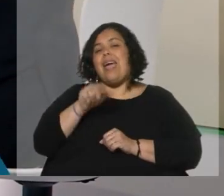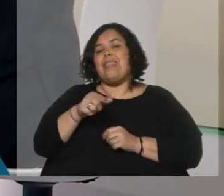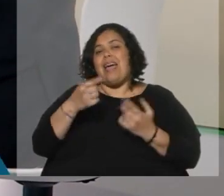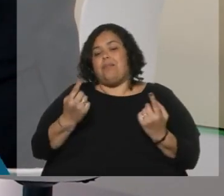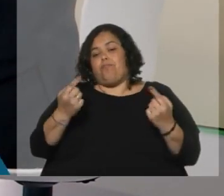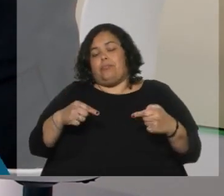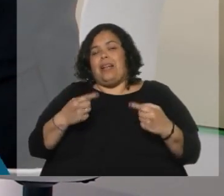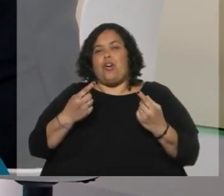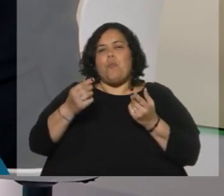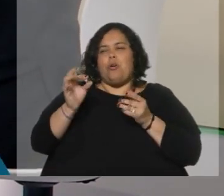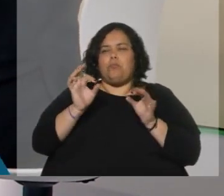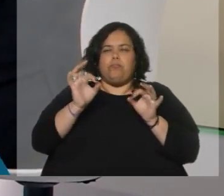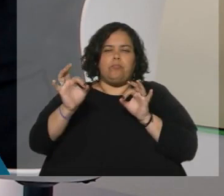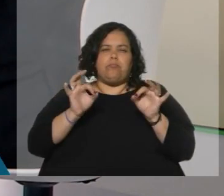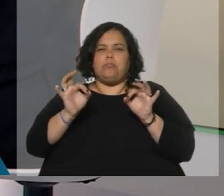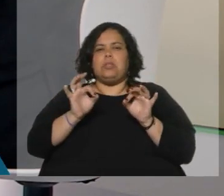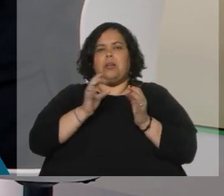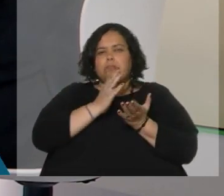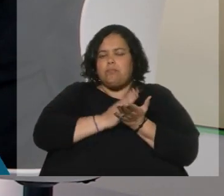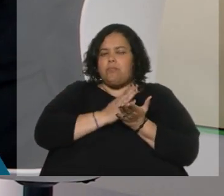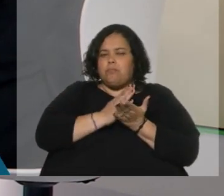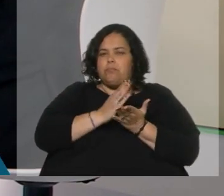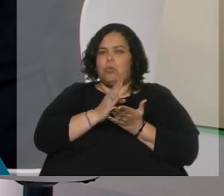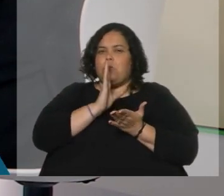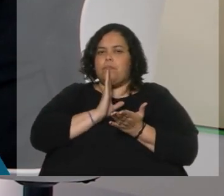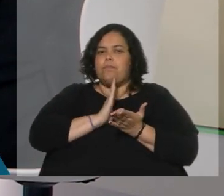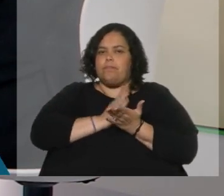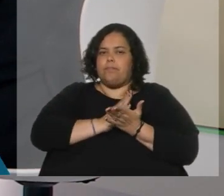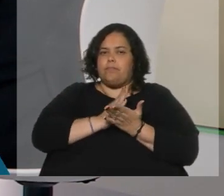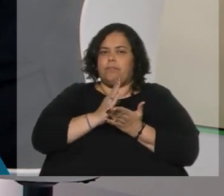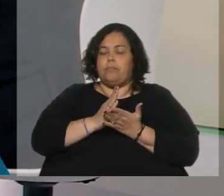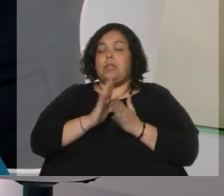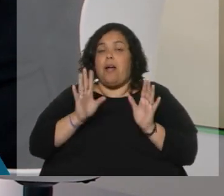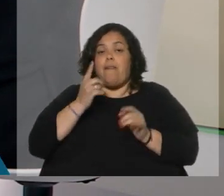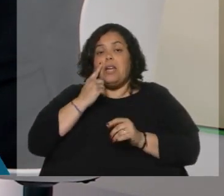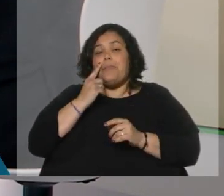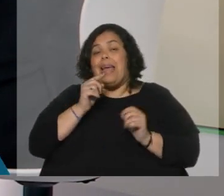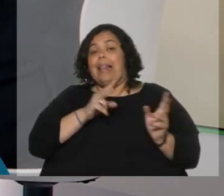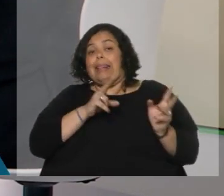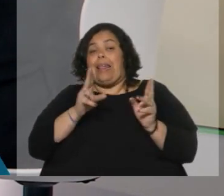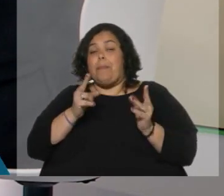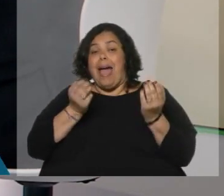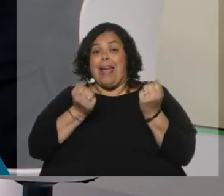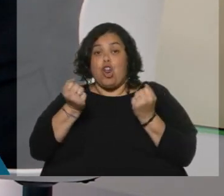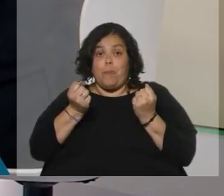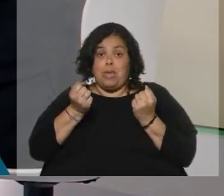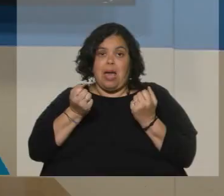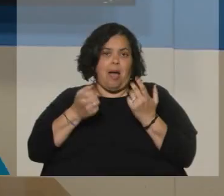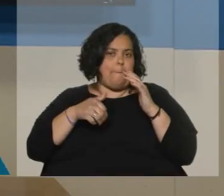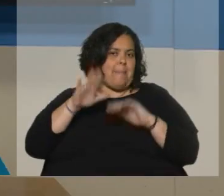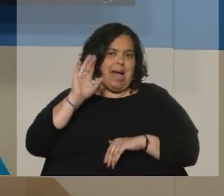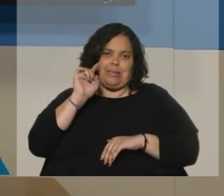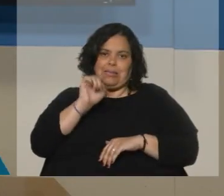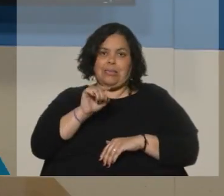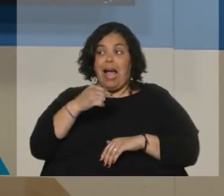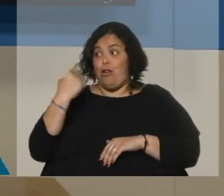cuestiones se analizan después en estos días, ¿no? Mauricio, el capítulo de la economía dominó, decías, eso le importa a Uruguay también. Sí, nos importa porque